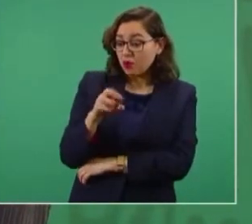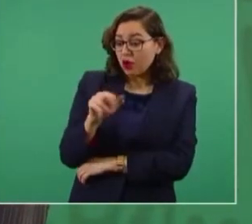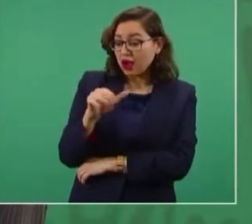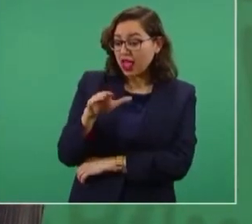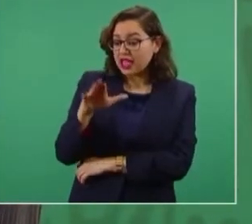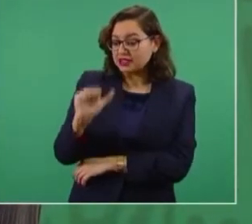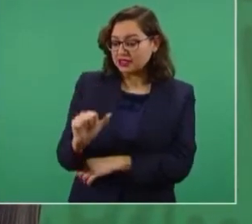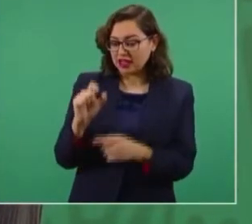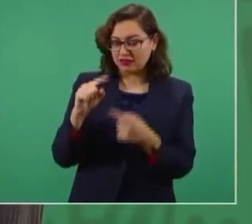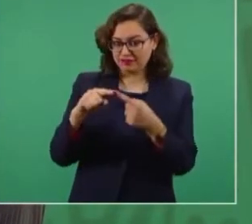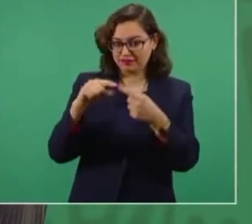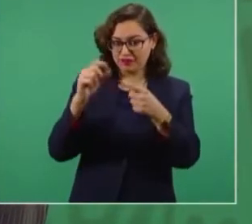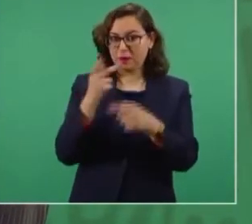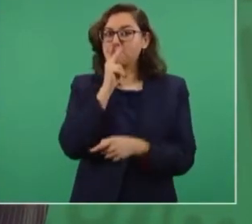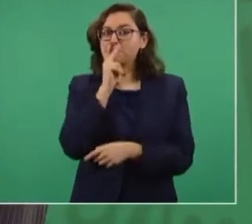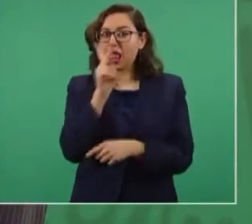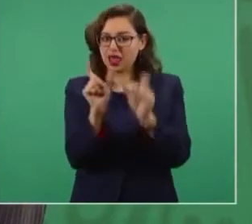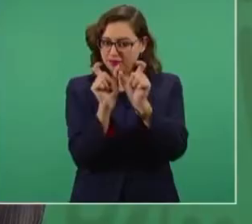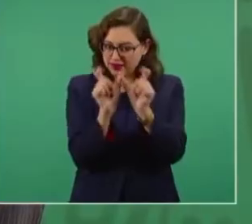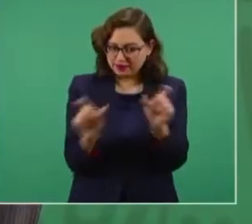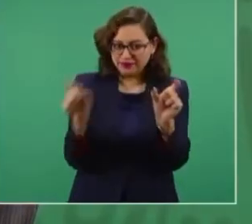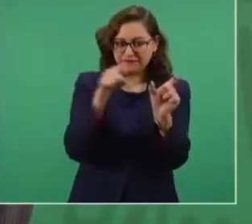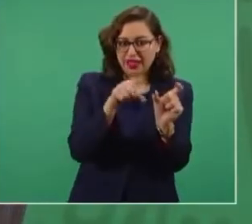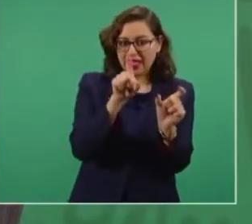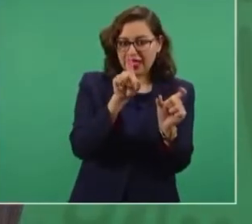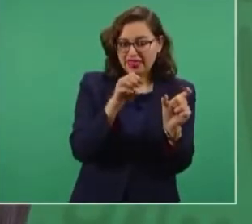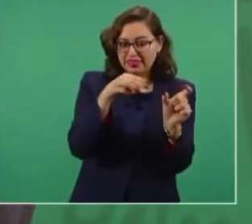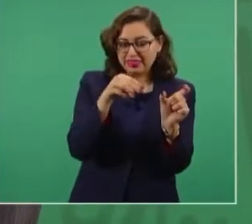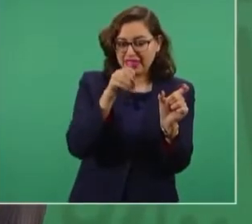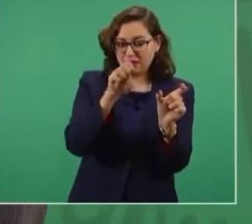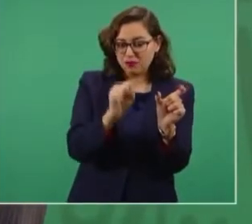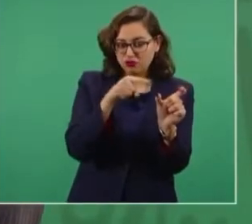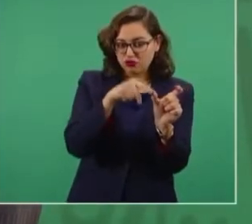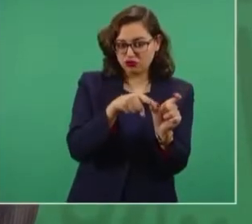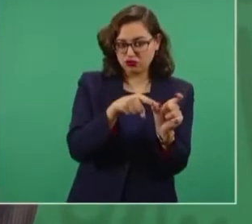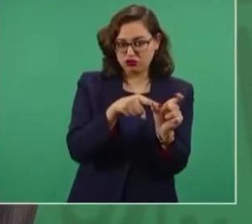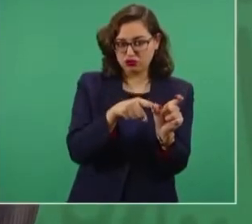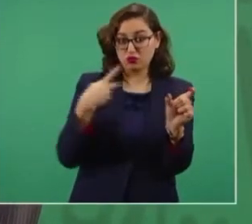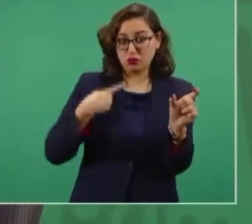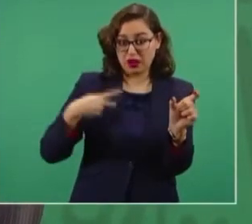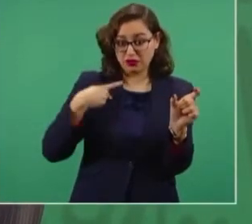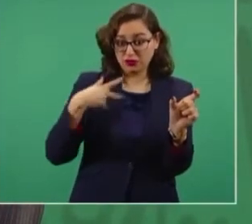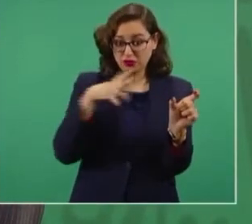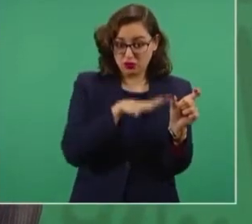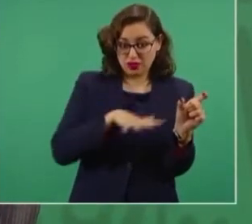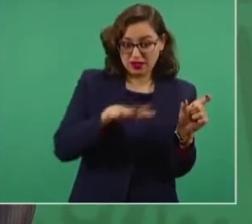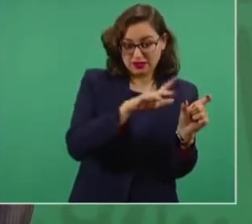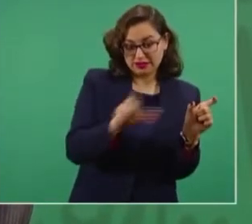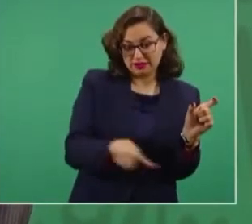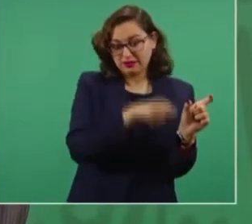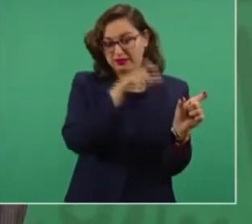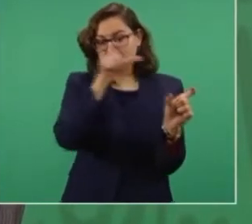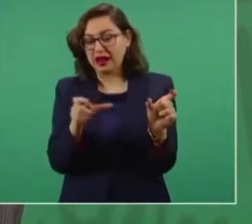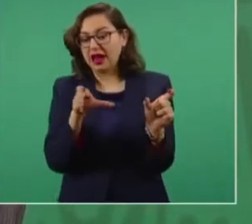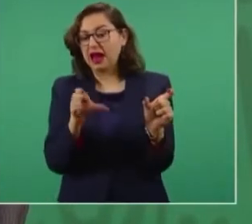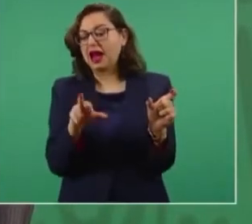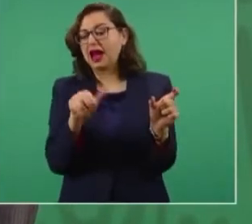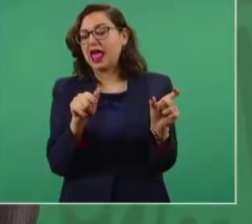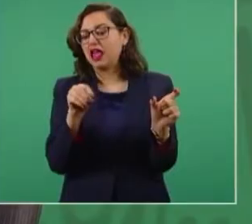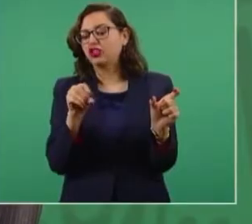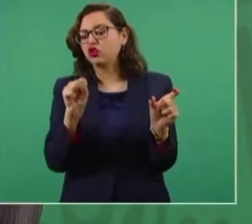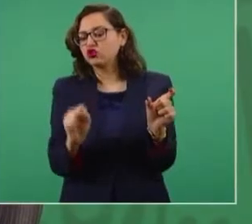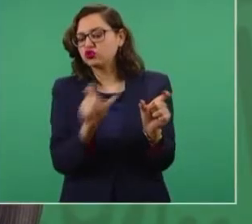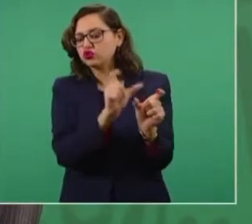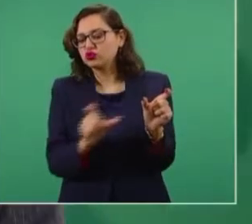kratos es poder, por eso es democracia, es el poder del pueblo,